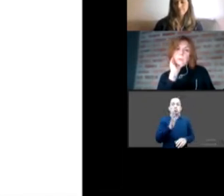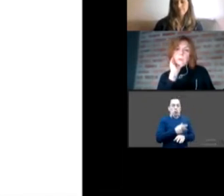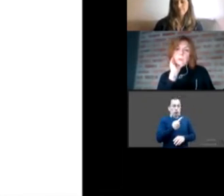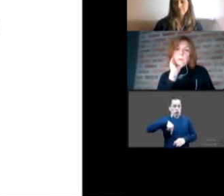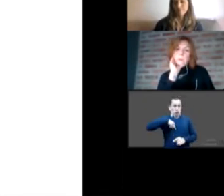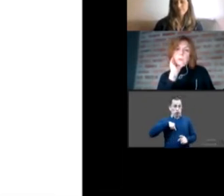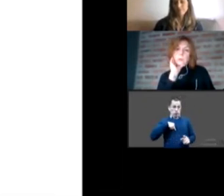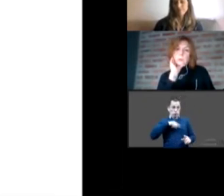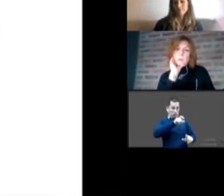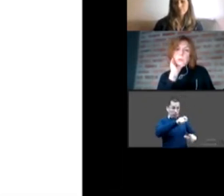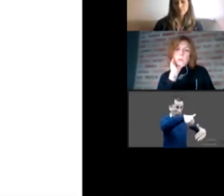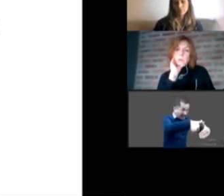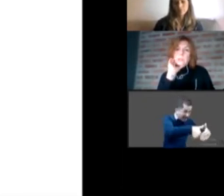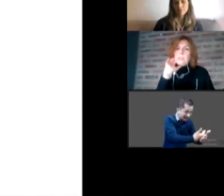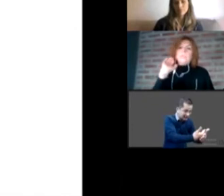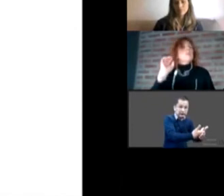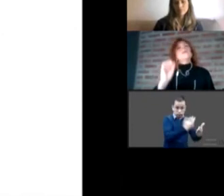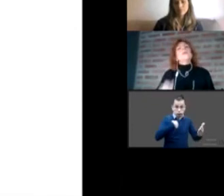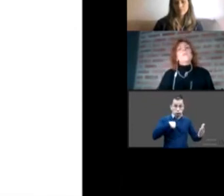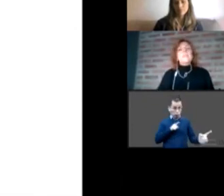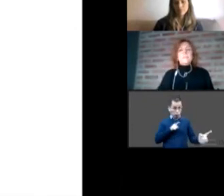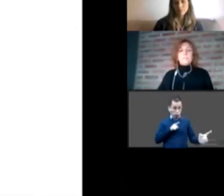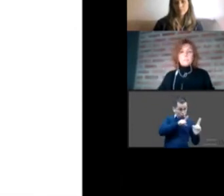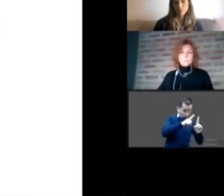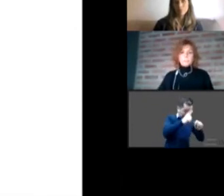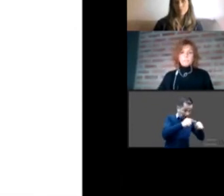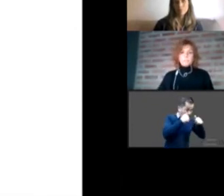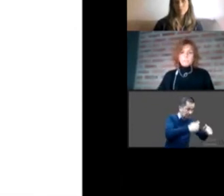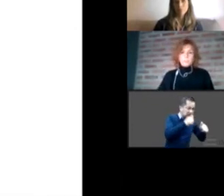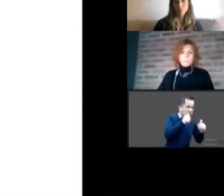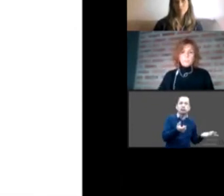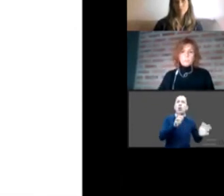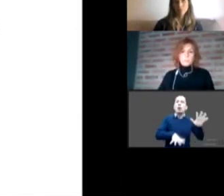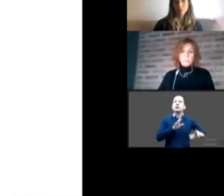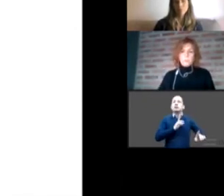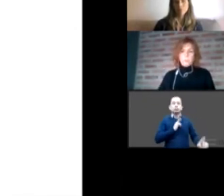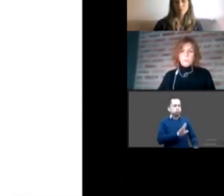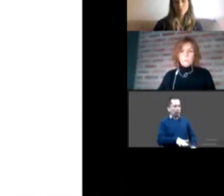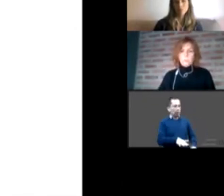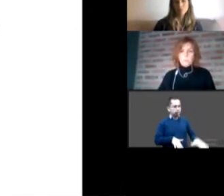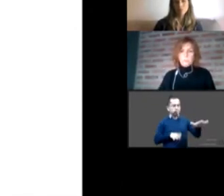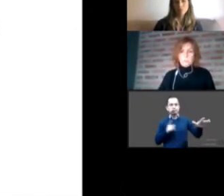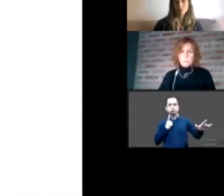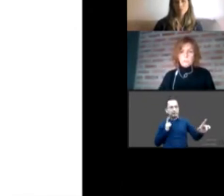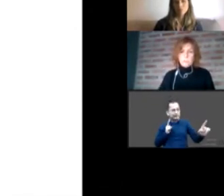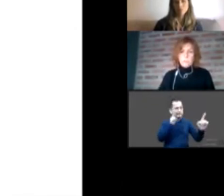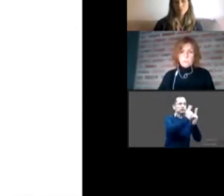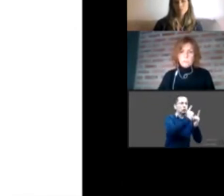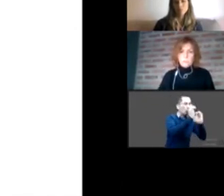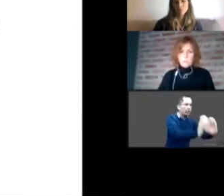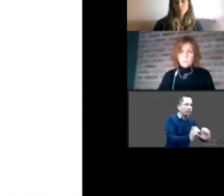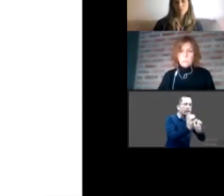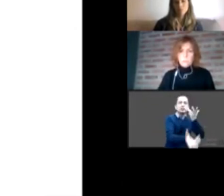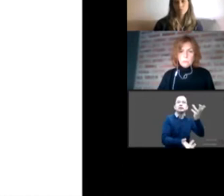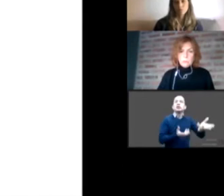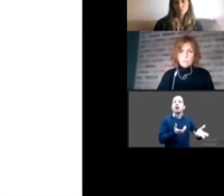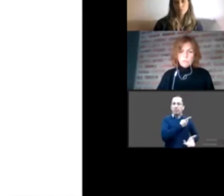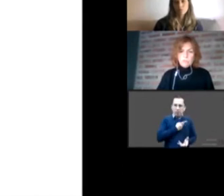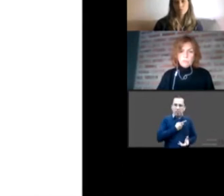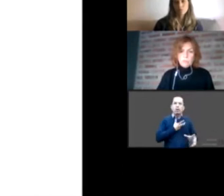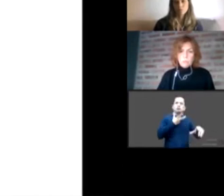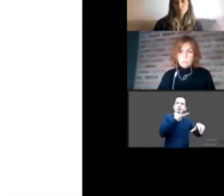origen al momento en que se encuentran. Para mí, los anhelos tienen que ver con los afectos,